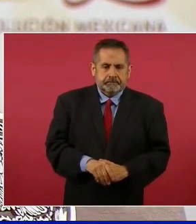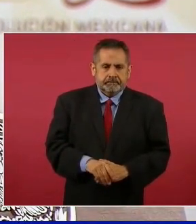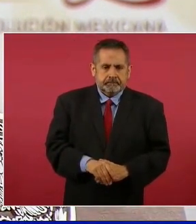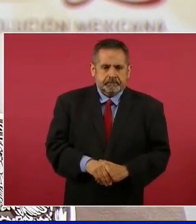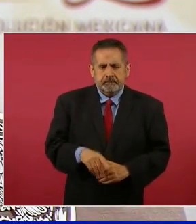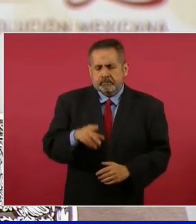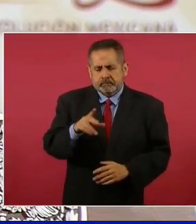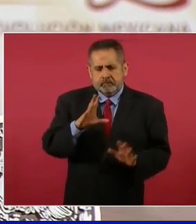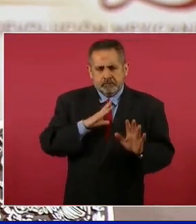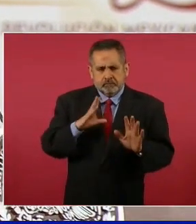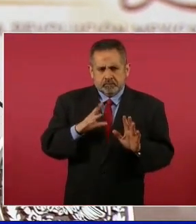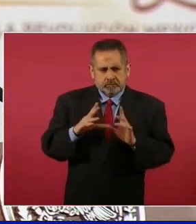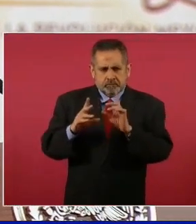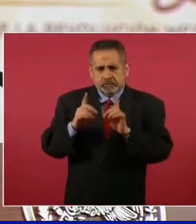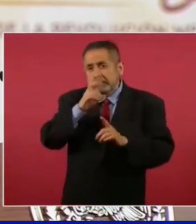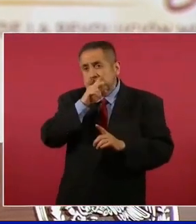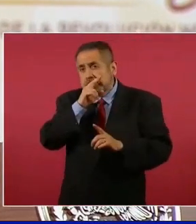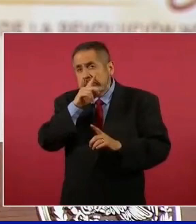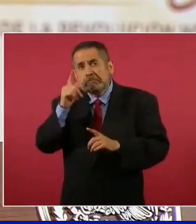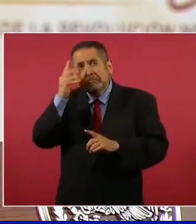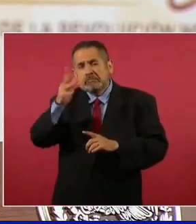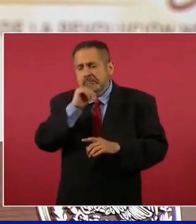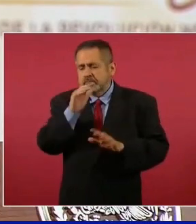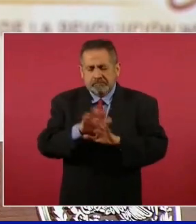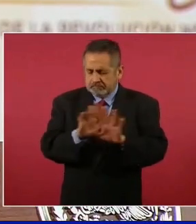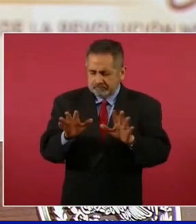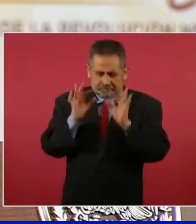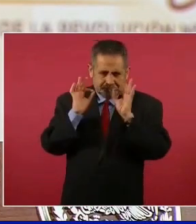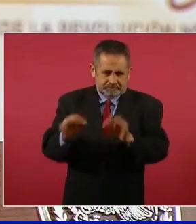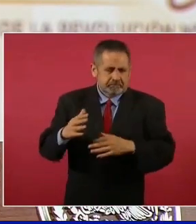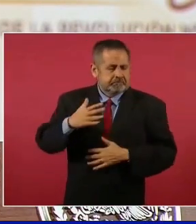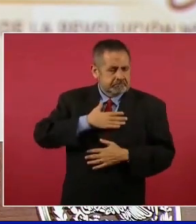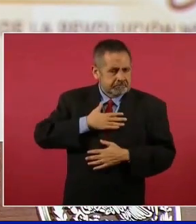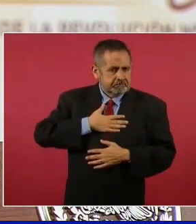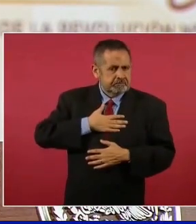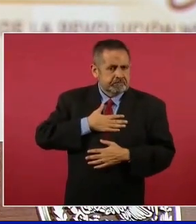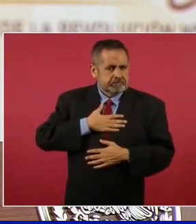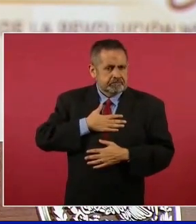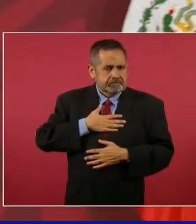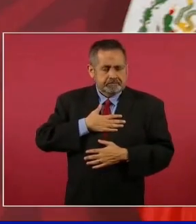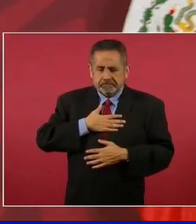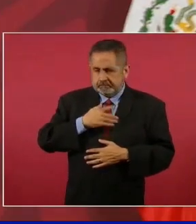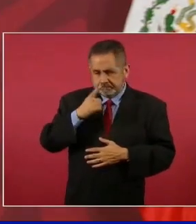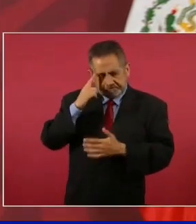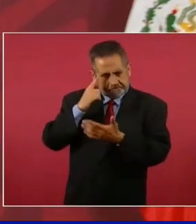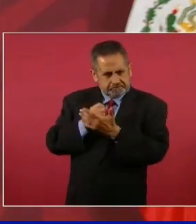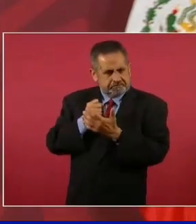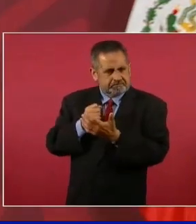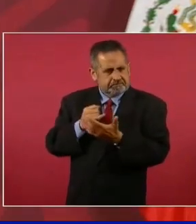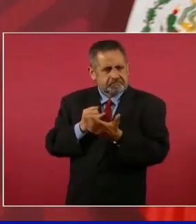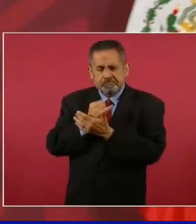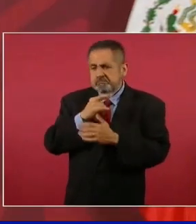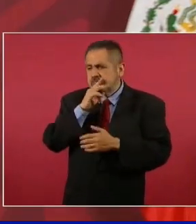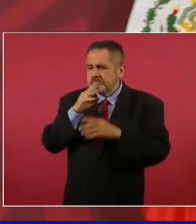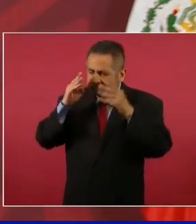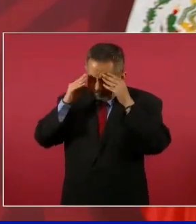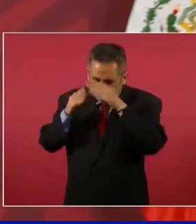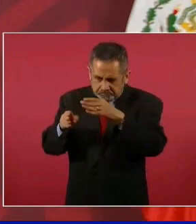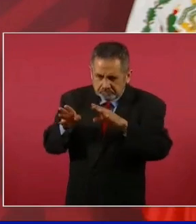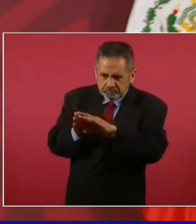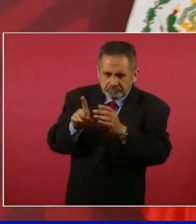De eso no hay nada que temer, pues. Es nuestra preocupación